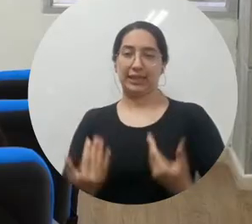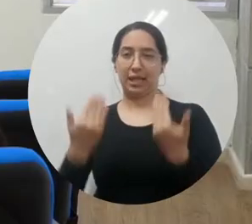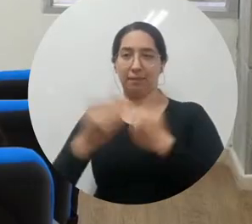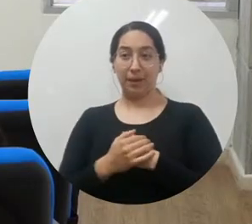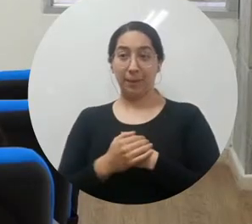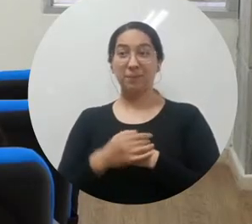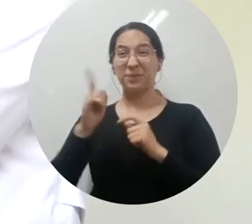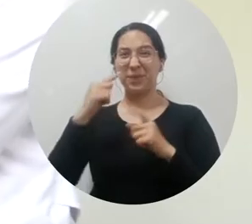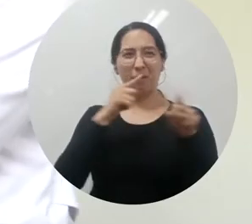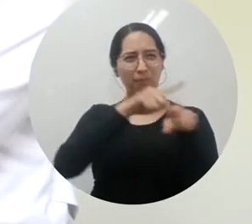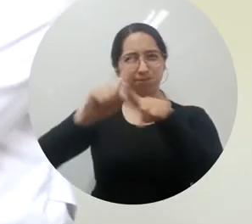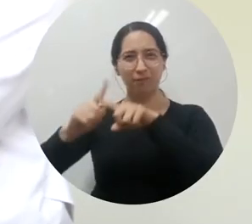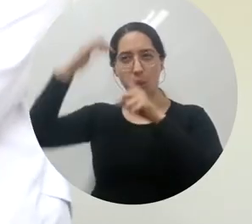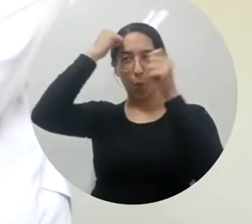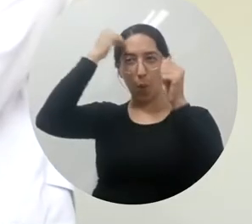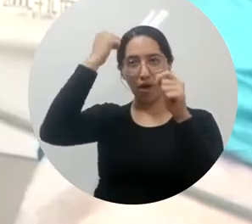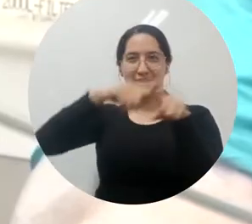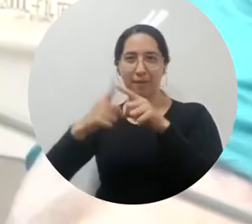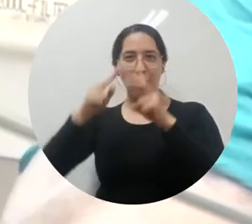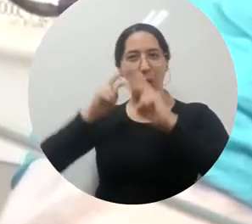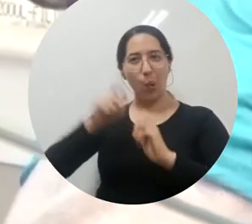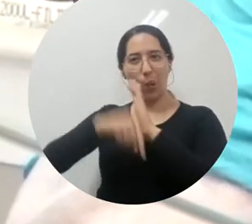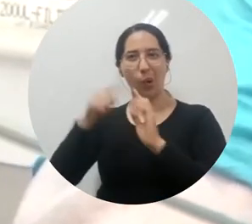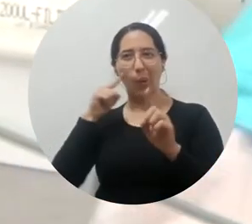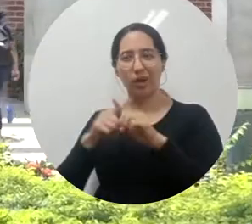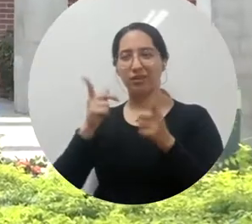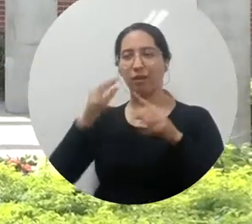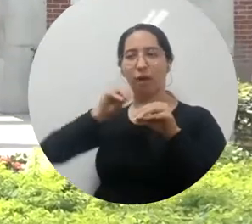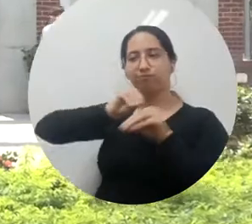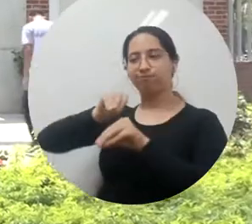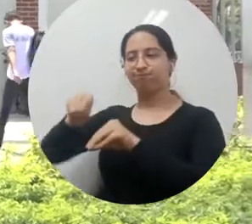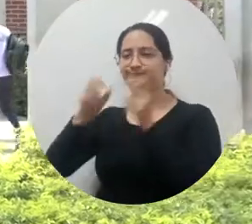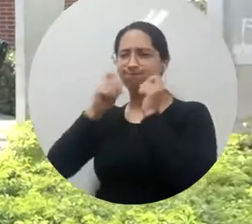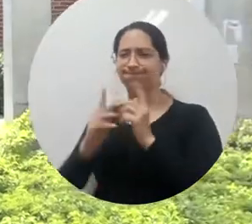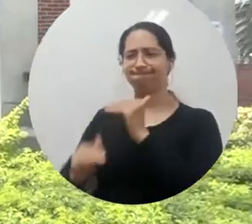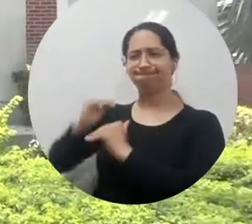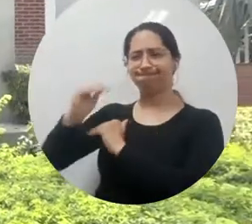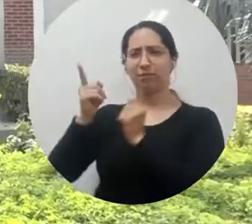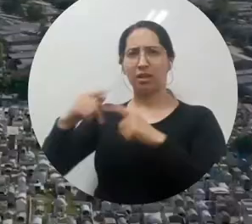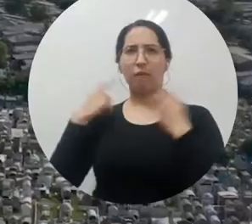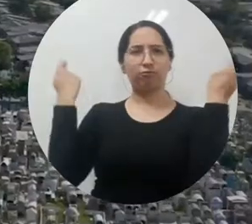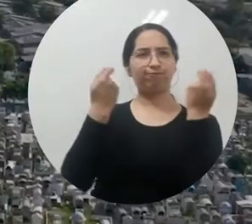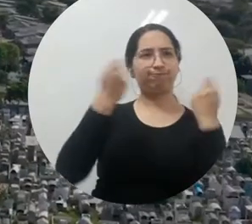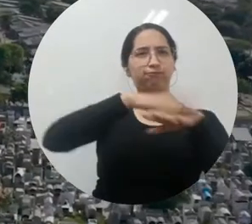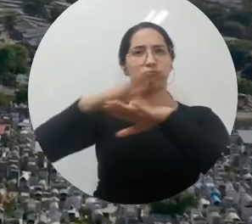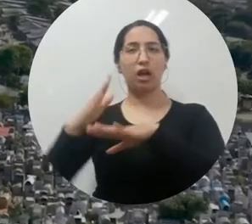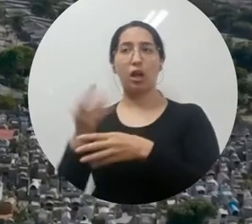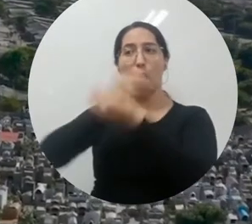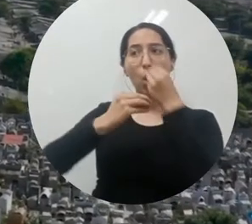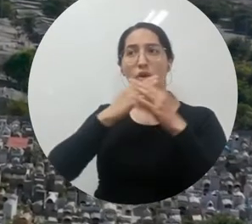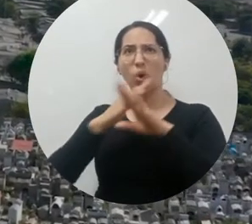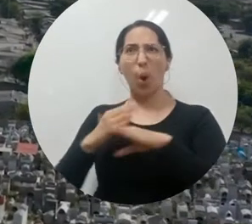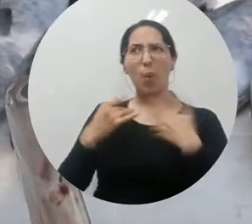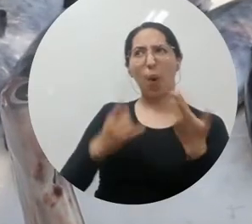Este logro de docentes e investigadores que a través de los proyectos fomentan la formación de capital humano de alto nivel, así como impulsan el ecoturismo y la